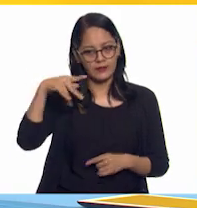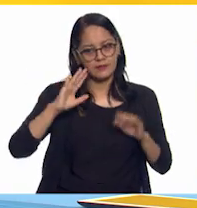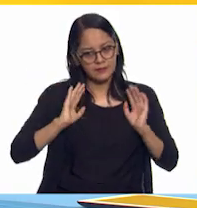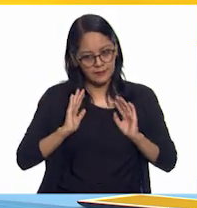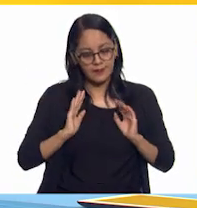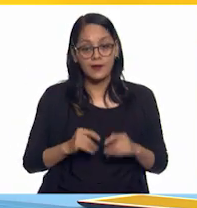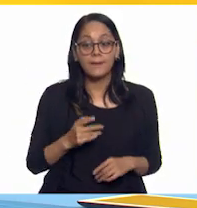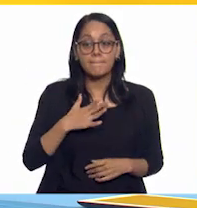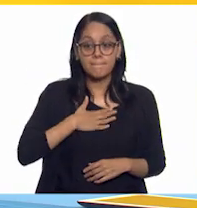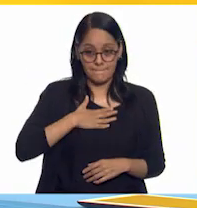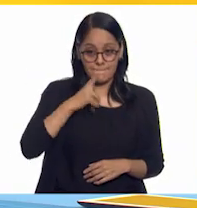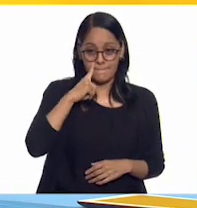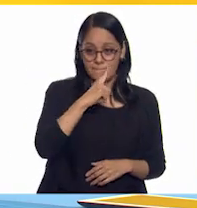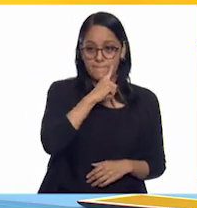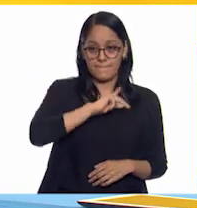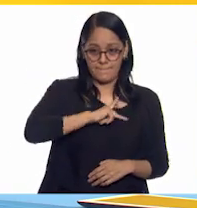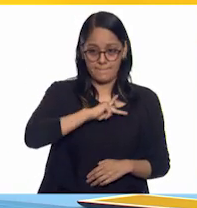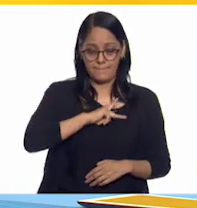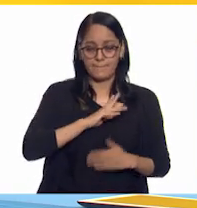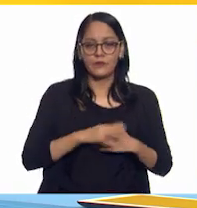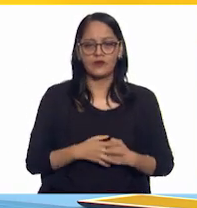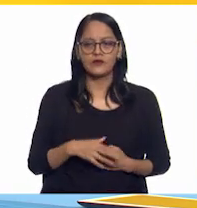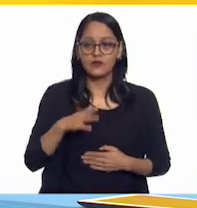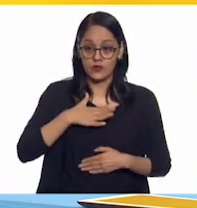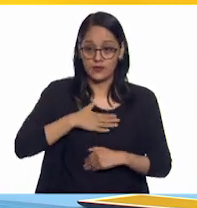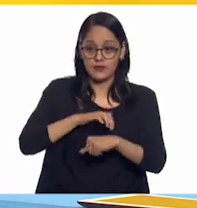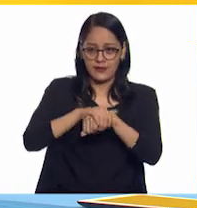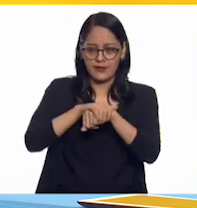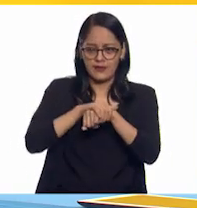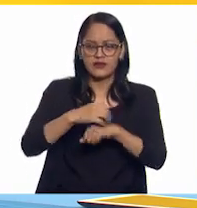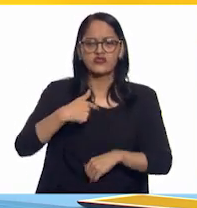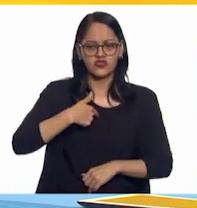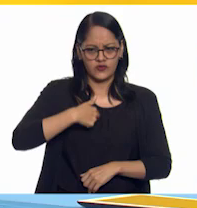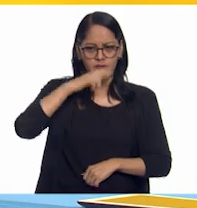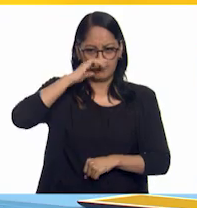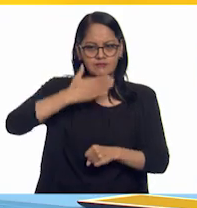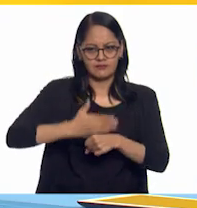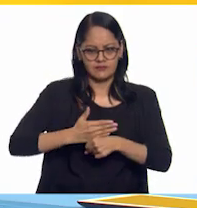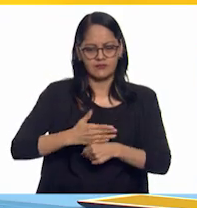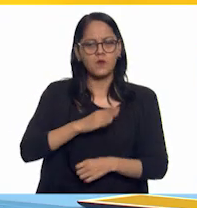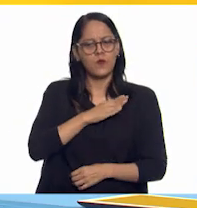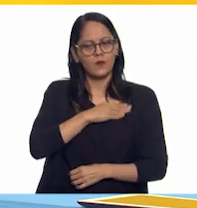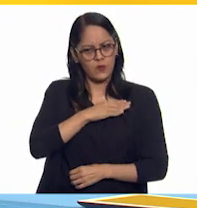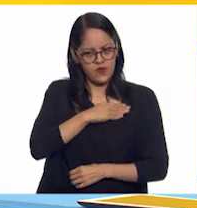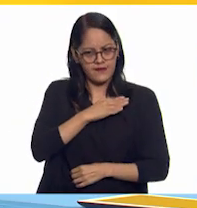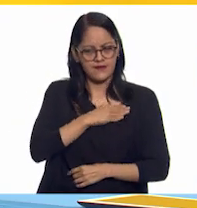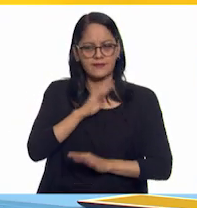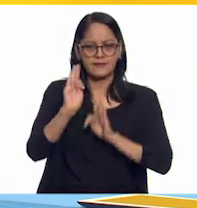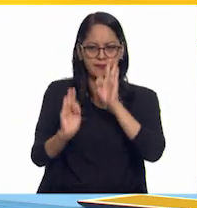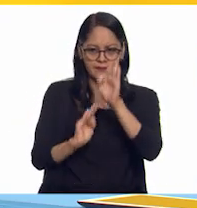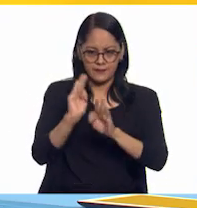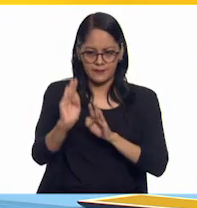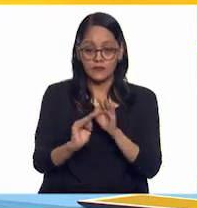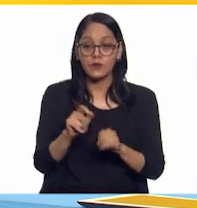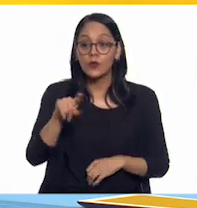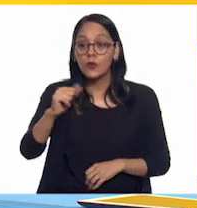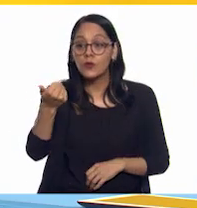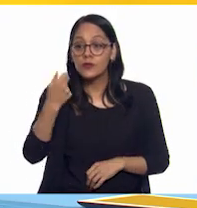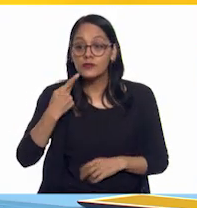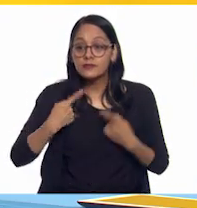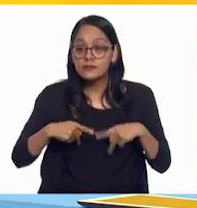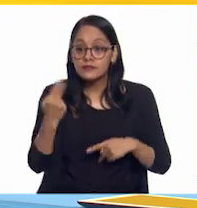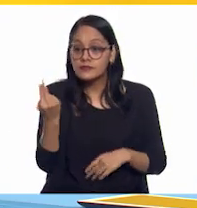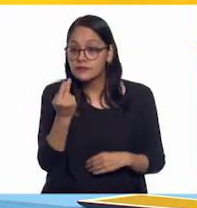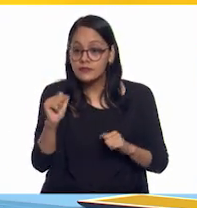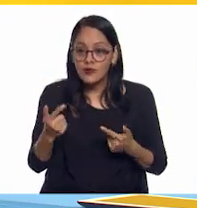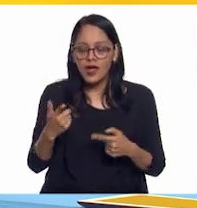diría que si soy amiga de alguien, también tengo esa responsabilidad de ser buena amiga, de estar para lo que la otra persona me